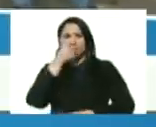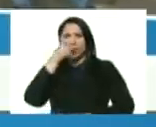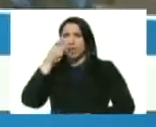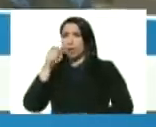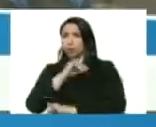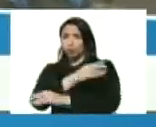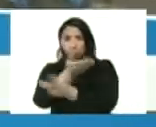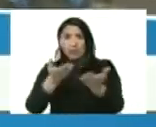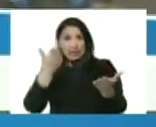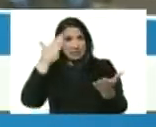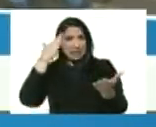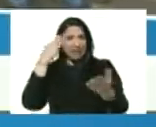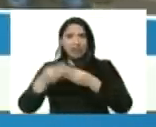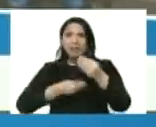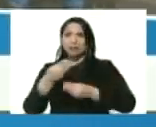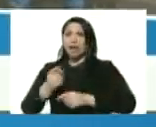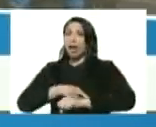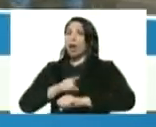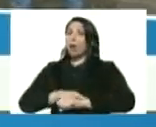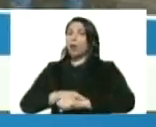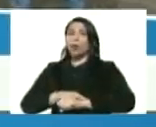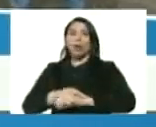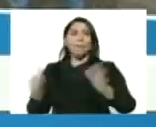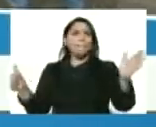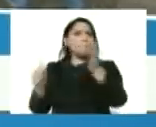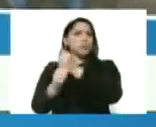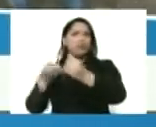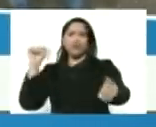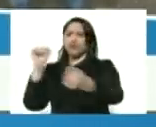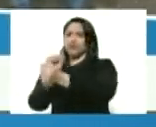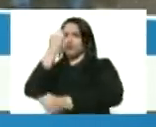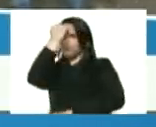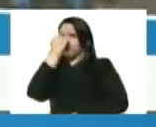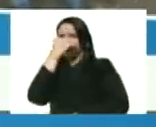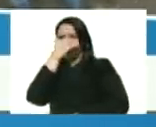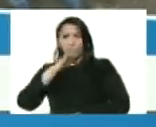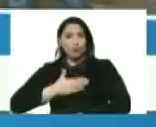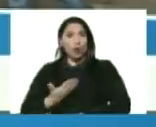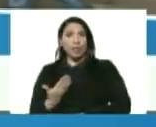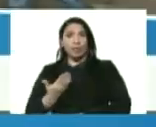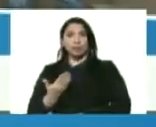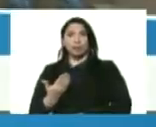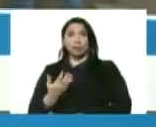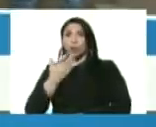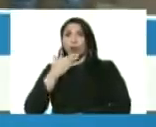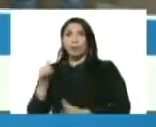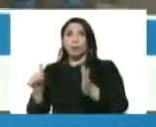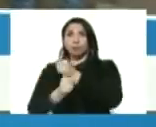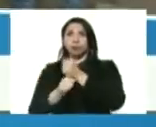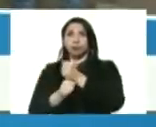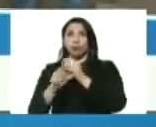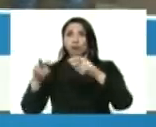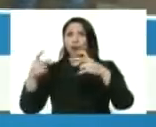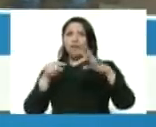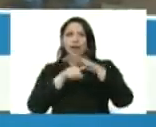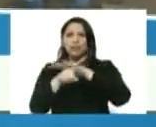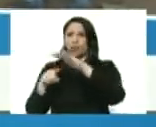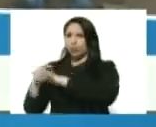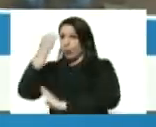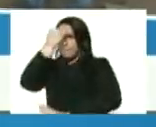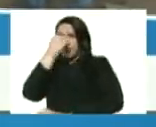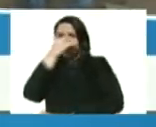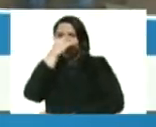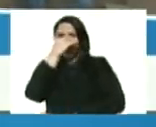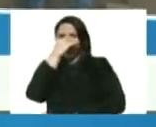a la hora que los detecten si fueran detectados nuevas incursiones mercenarios